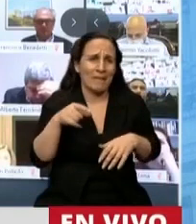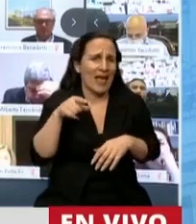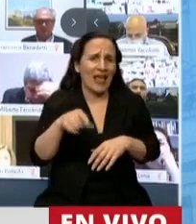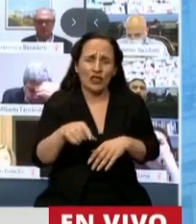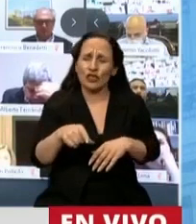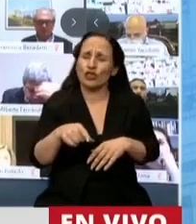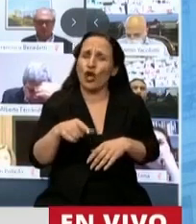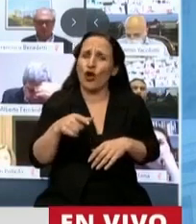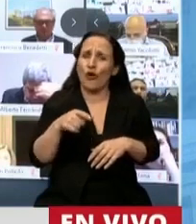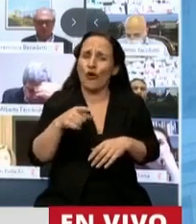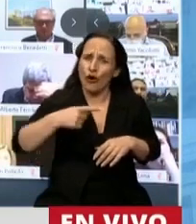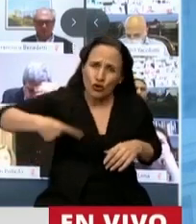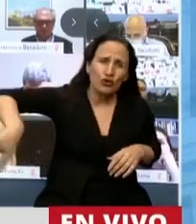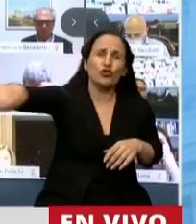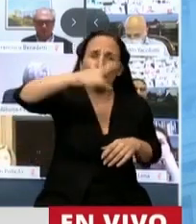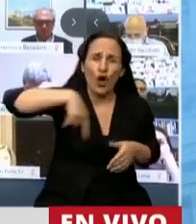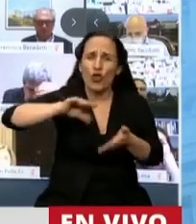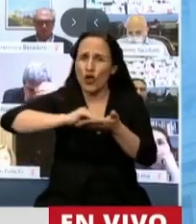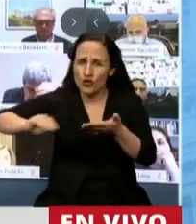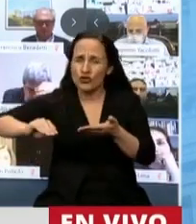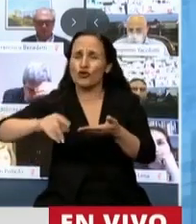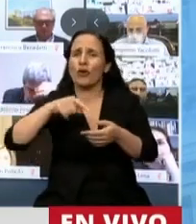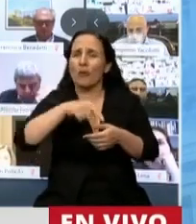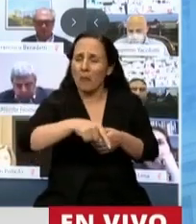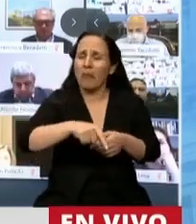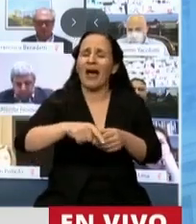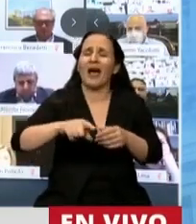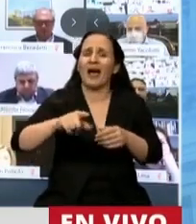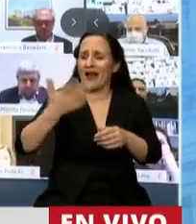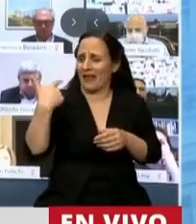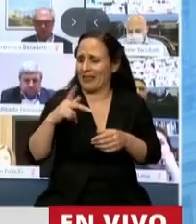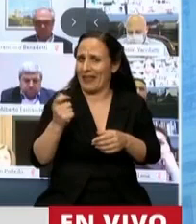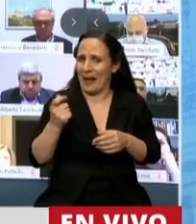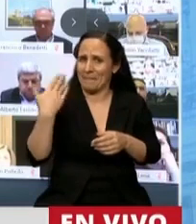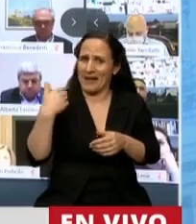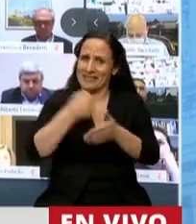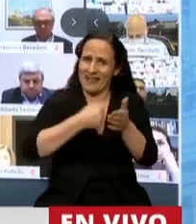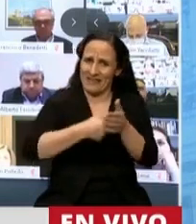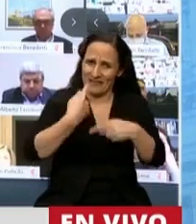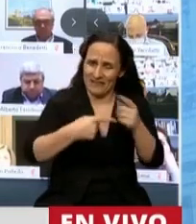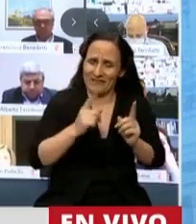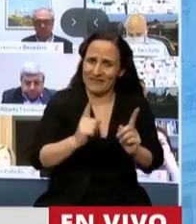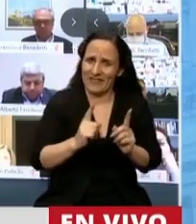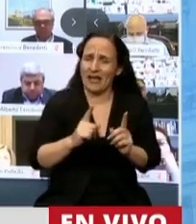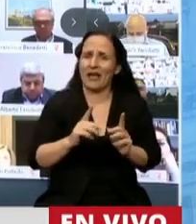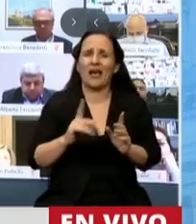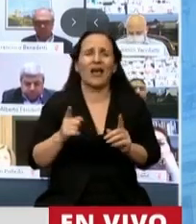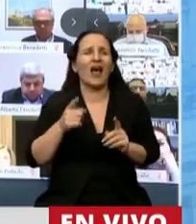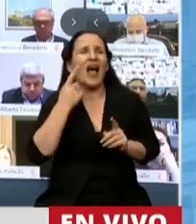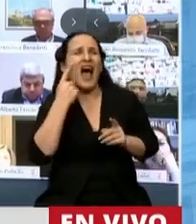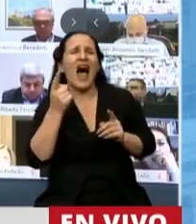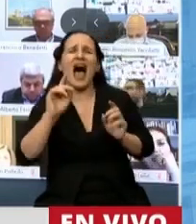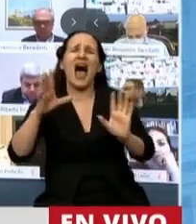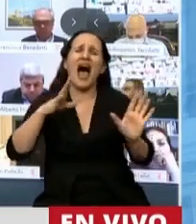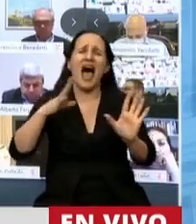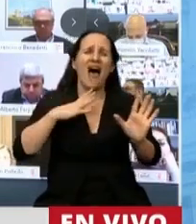podamos insistir todos en la sanción de esta Cámara de hace tres meses y medio. No veamos fantasmas.